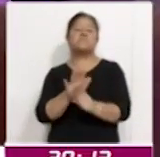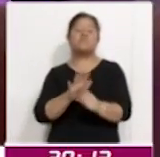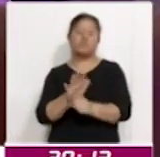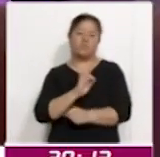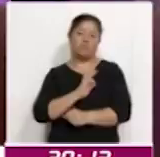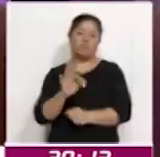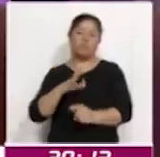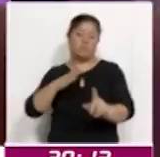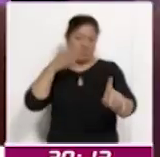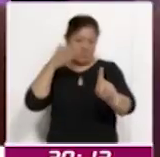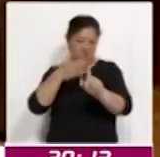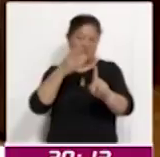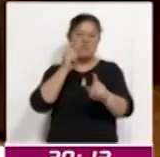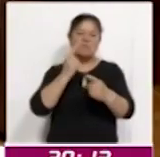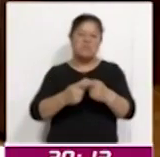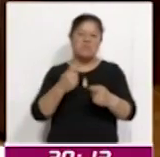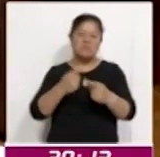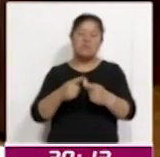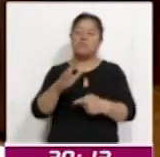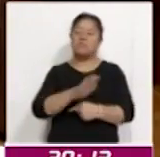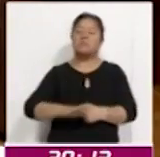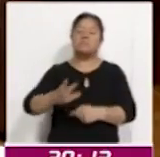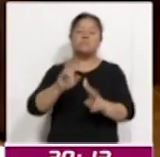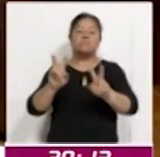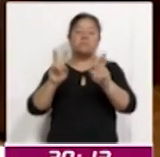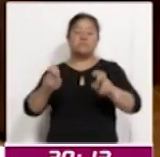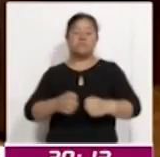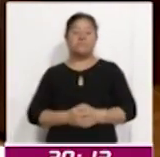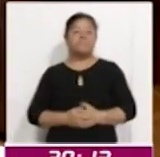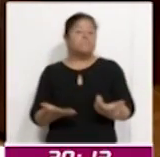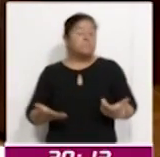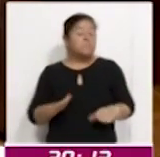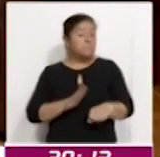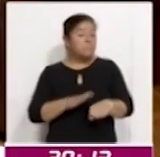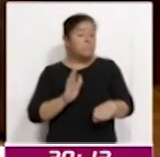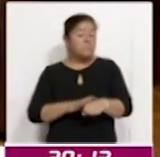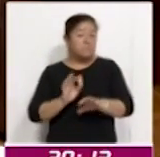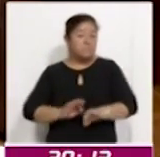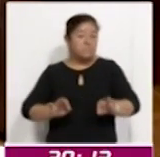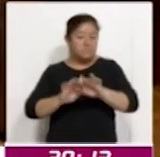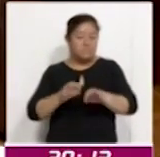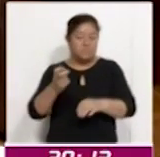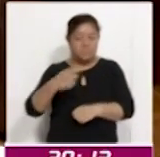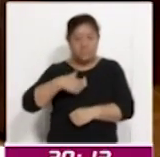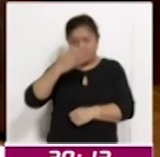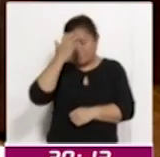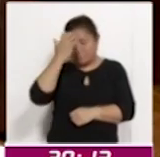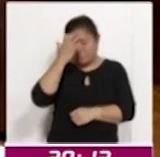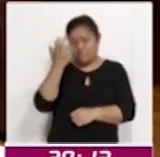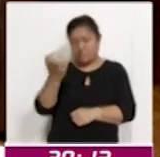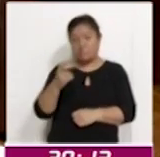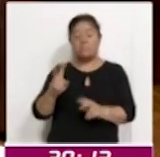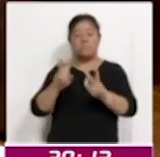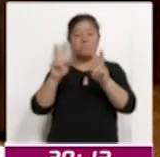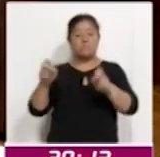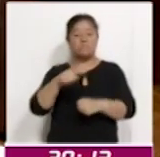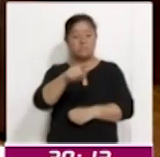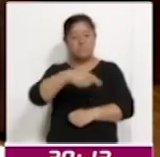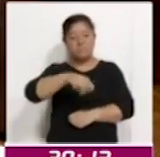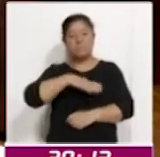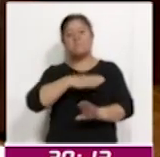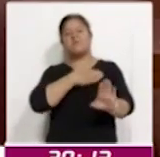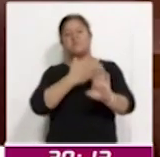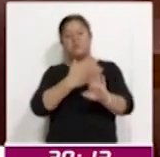quién estará dirigido todos estos temas? Lo más importante es saber que, bueno, en el caso de las violencias que